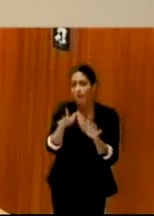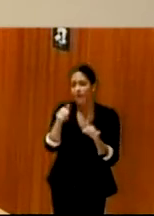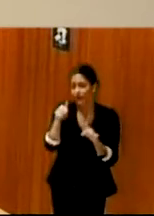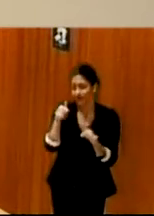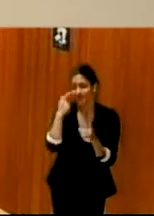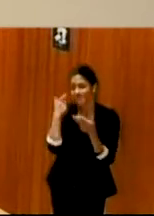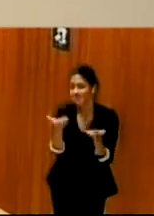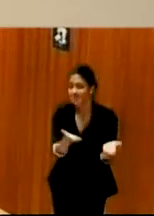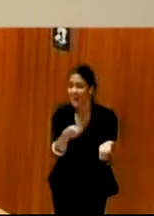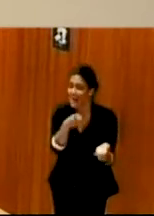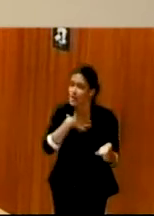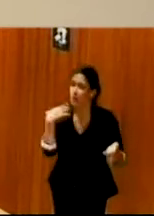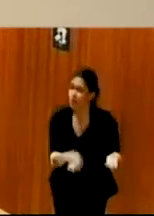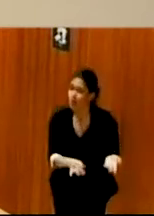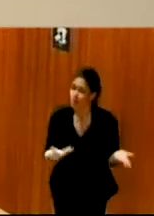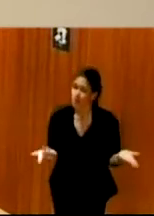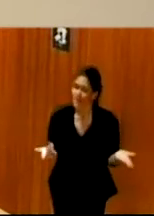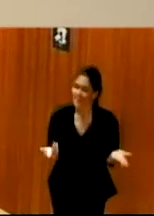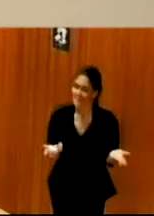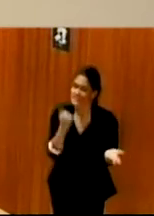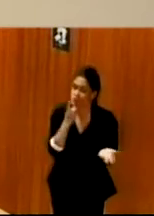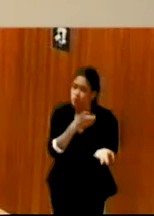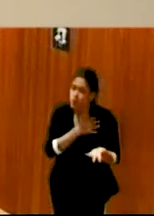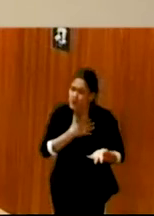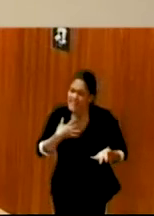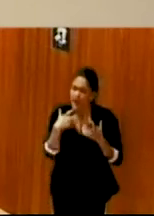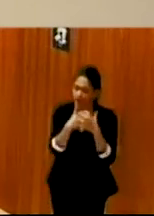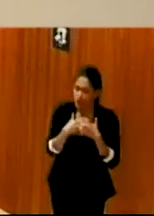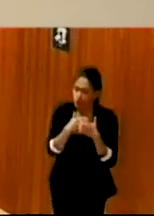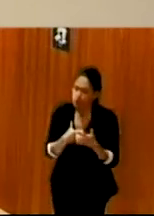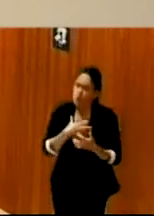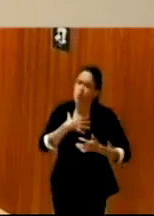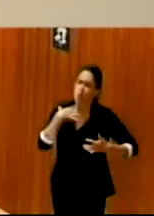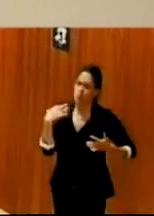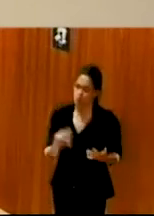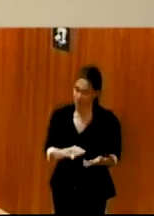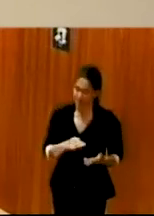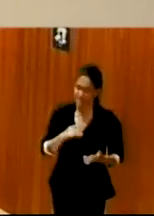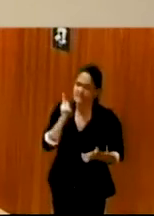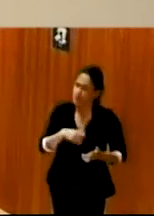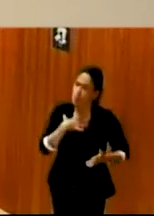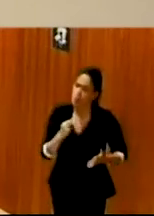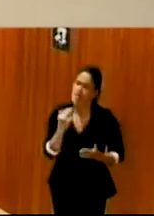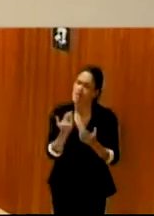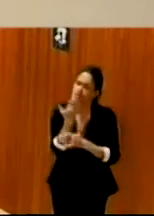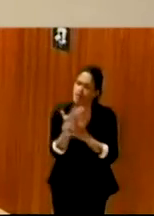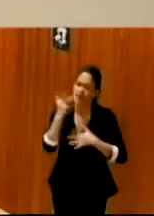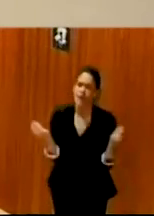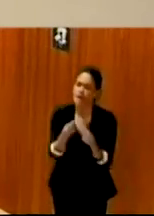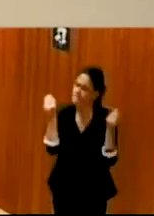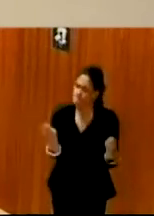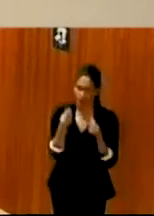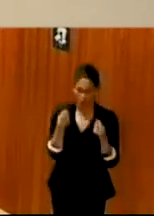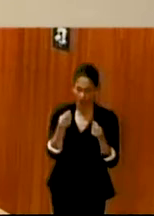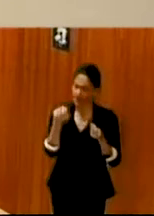de que se quiere y de que además se tienen todas las ganas de seguir mejorando. No es ya hemos llegado, es seguimos, seguimos y vamos